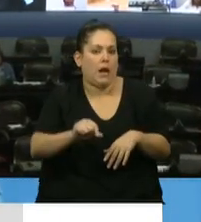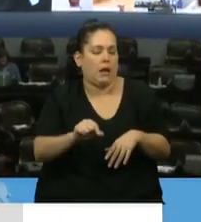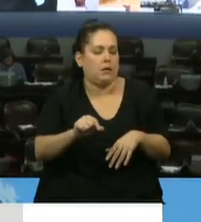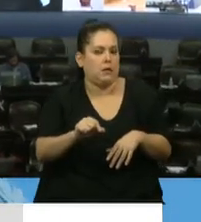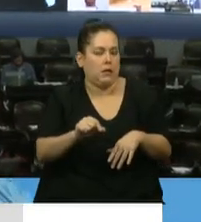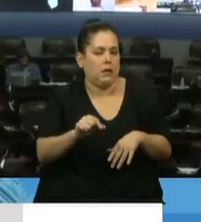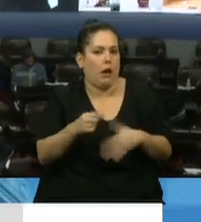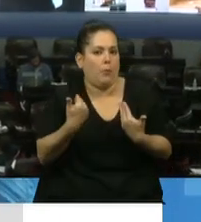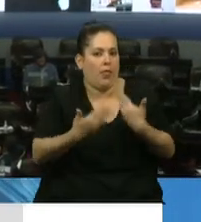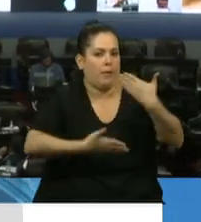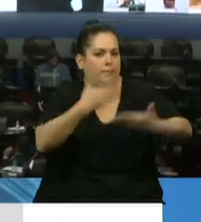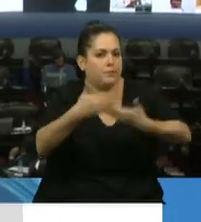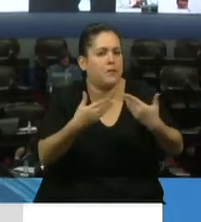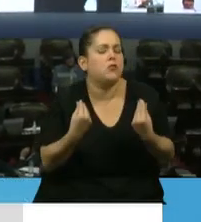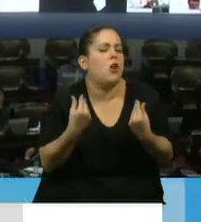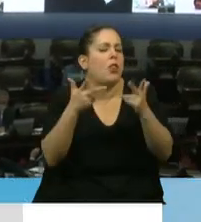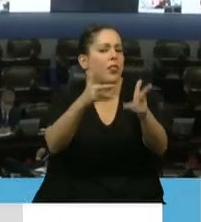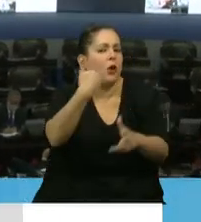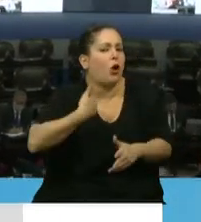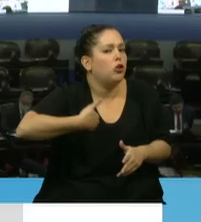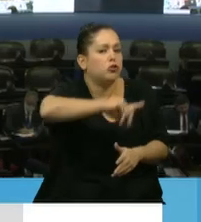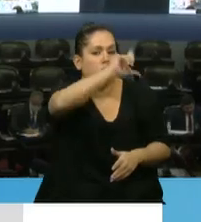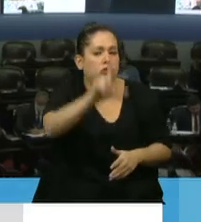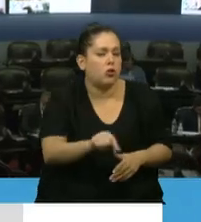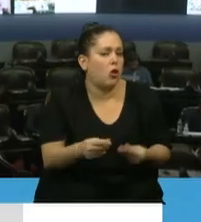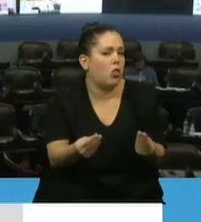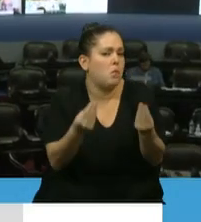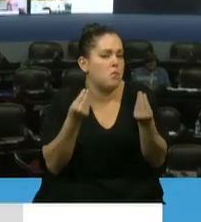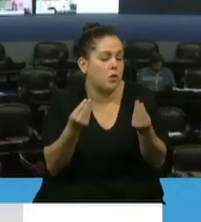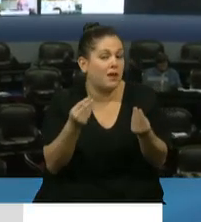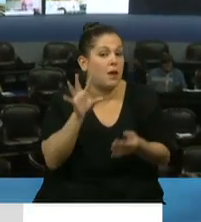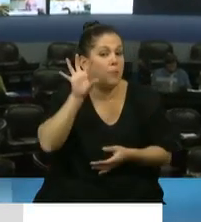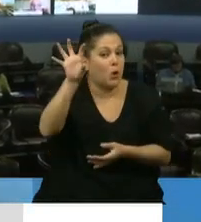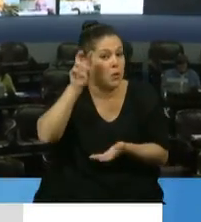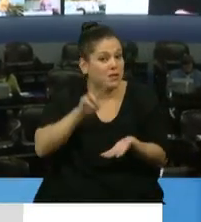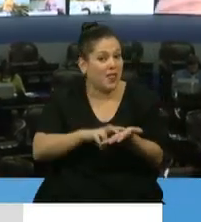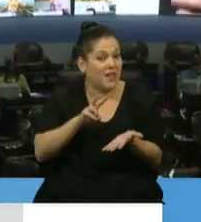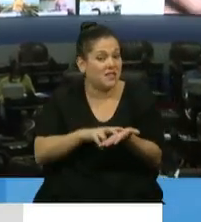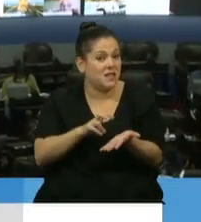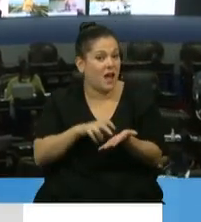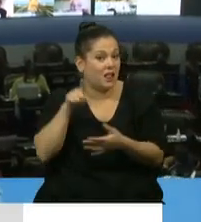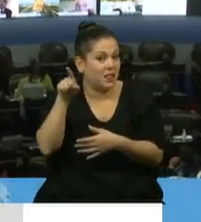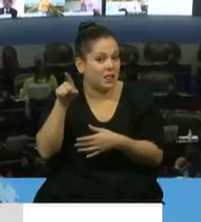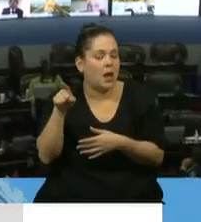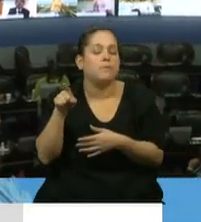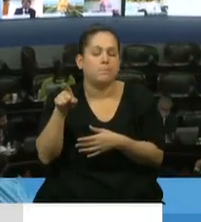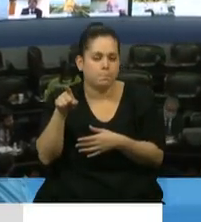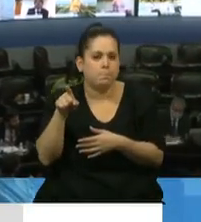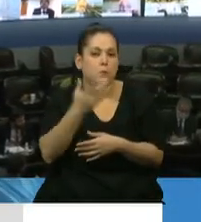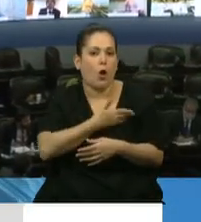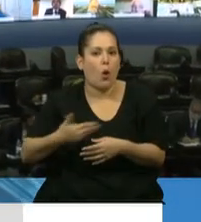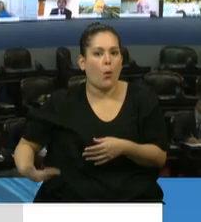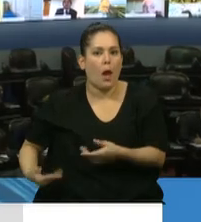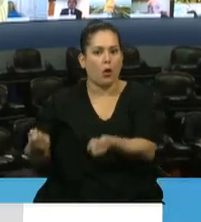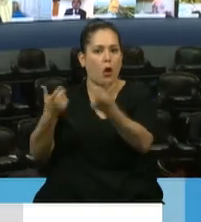territorio, señor presidente, ¿saben por qué? Porque acá en Salta los beneficios que ofreció el Gobierno